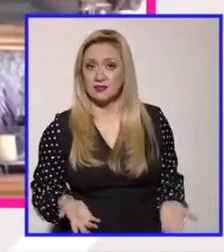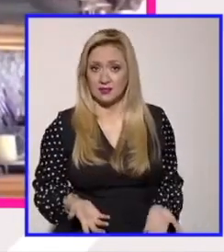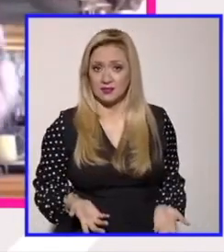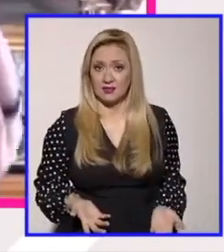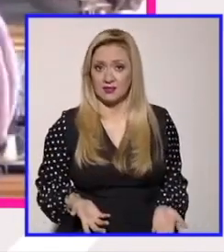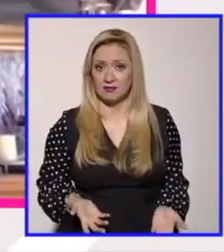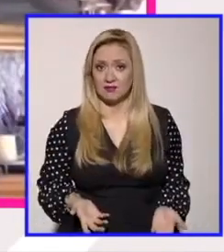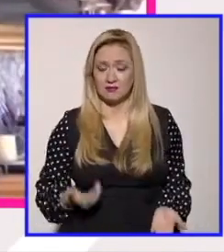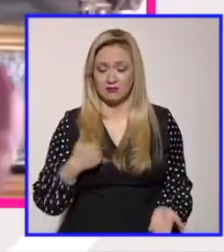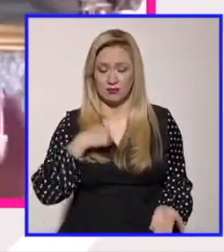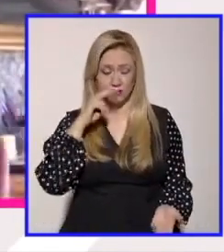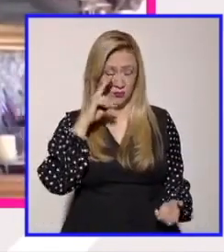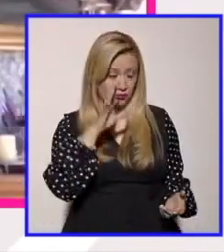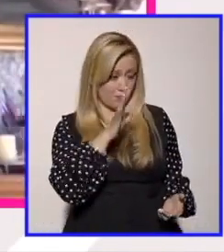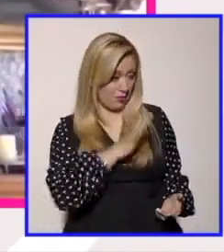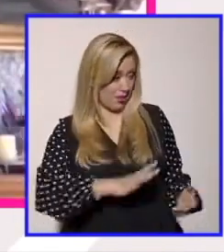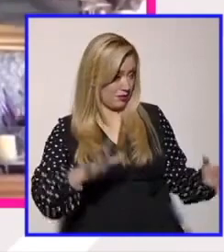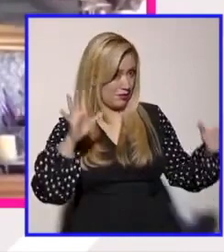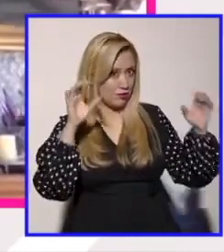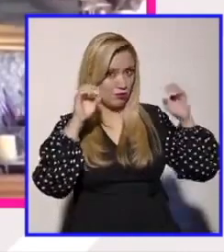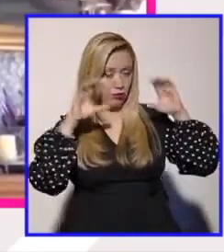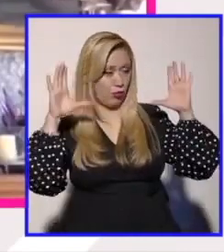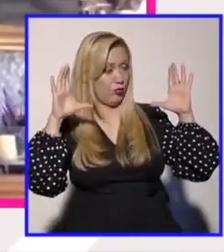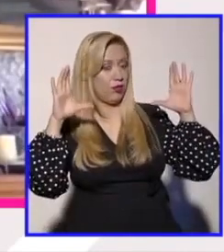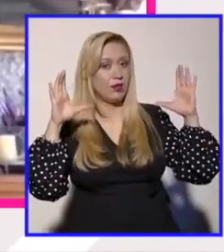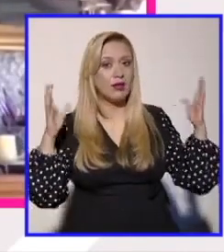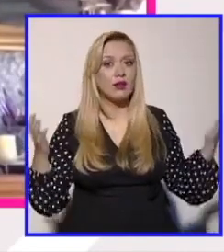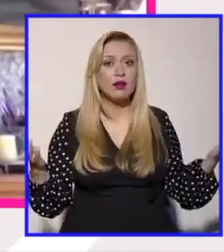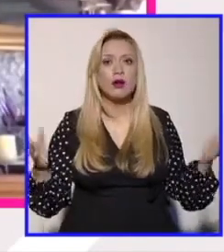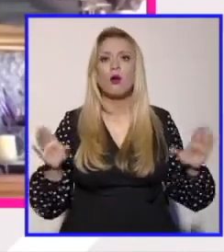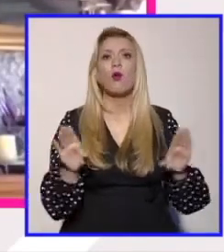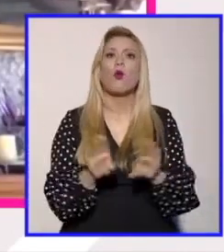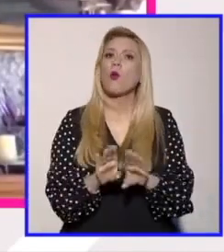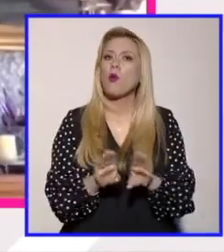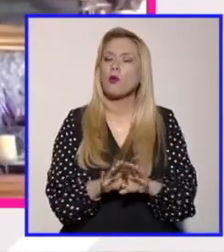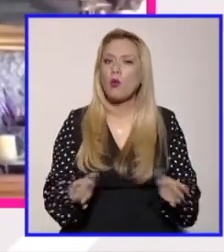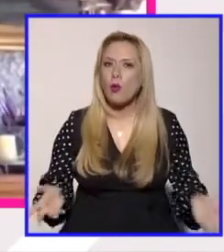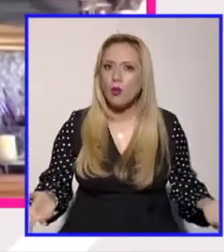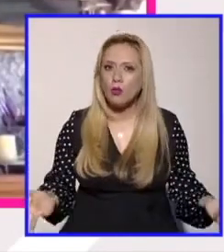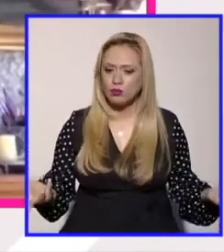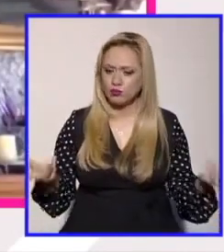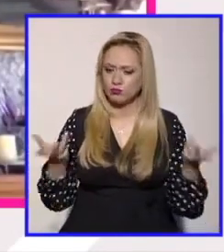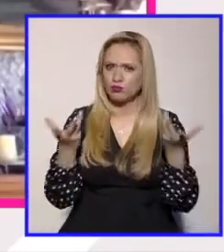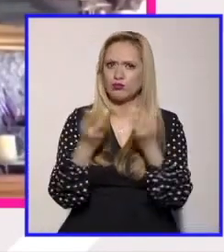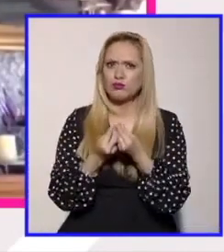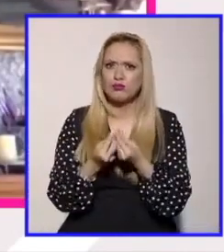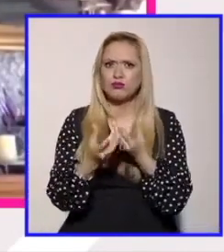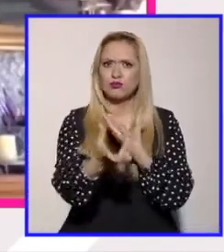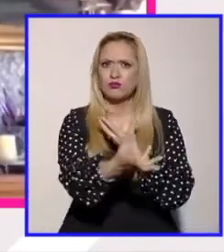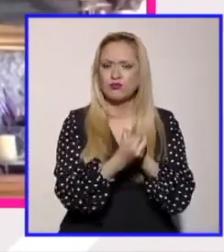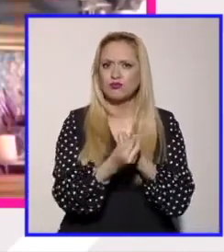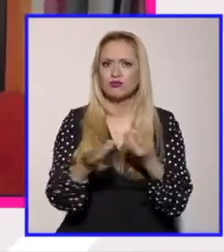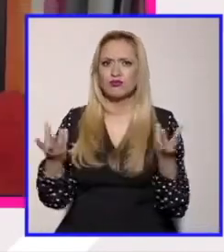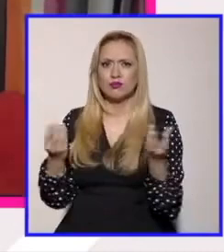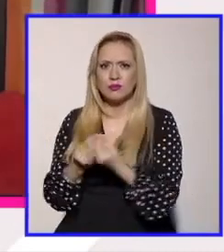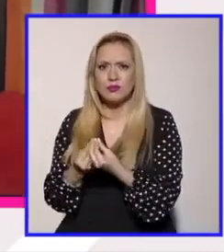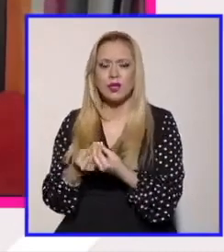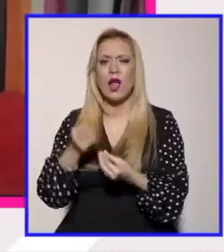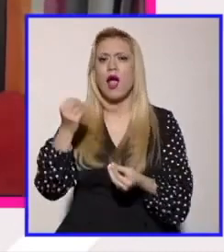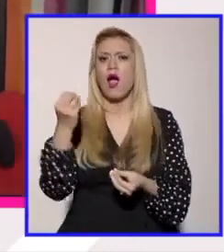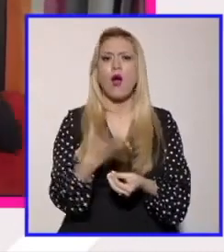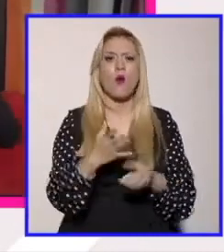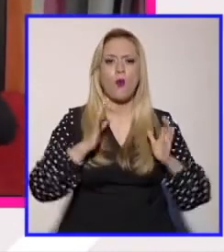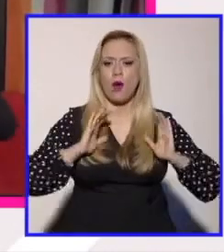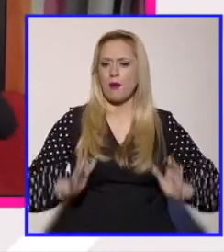siempre me impresiona como esas posiciones se están tocando digamos desde los extremos